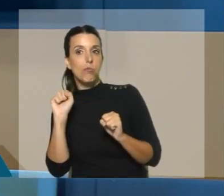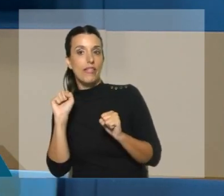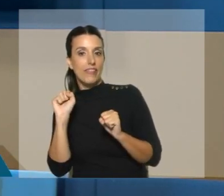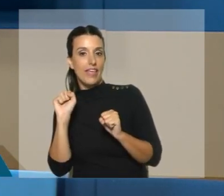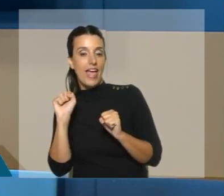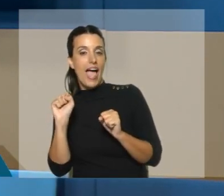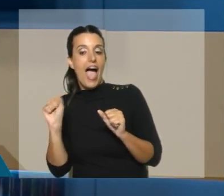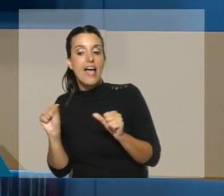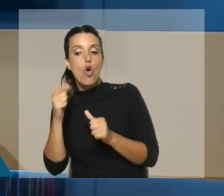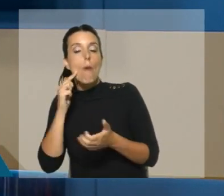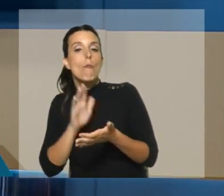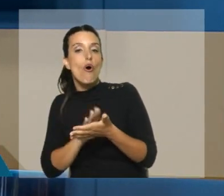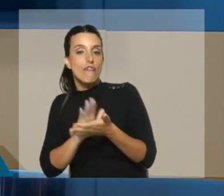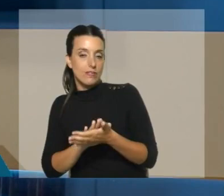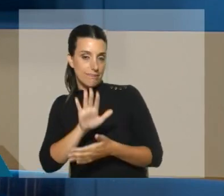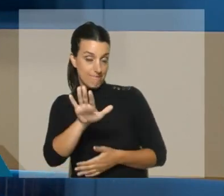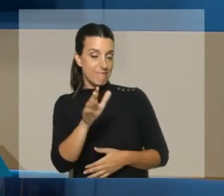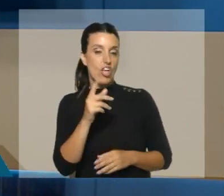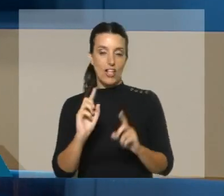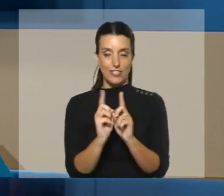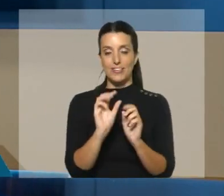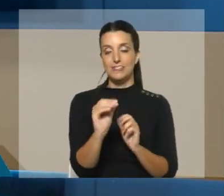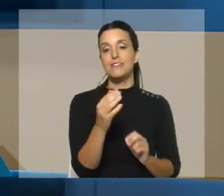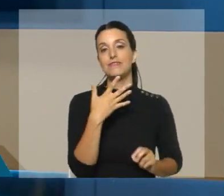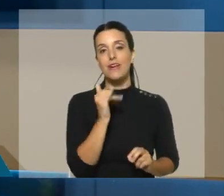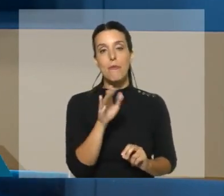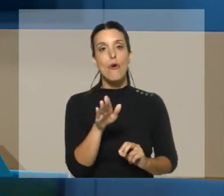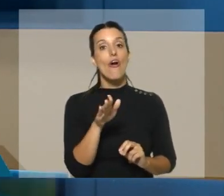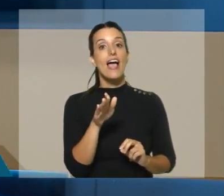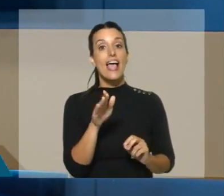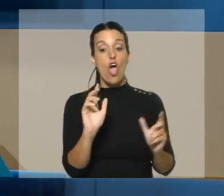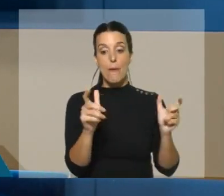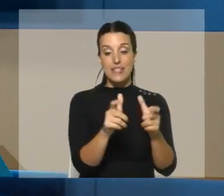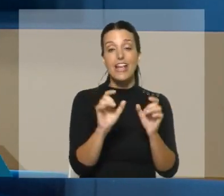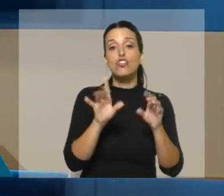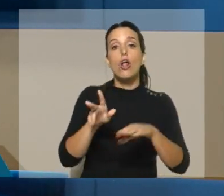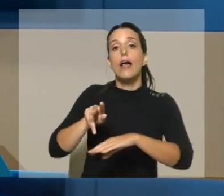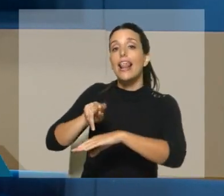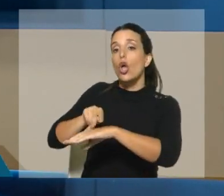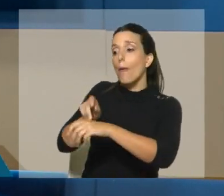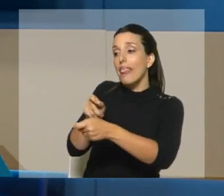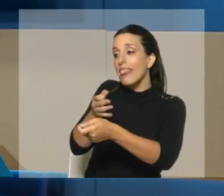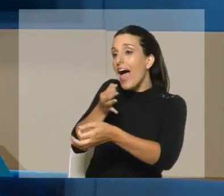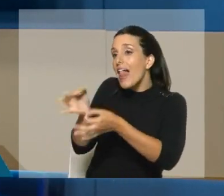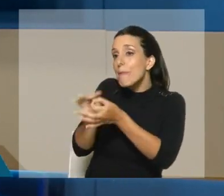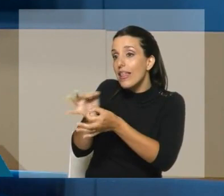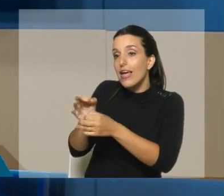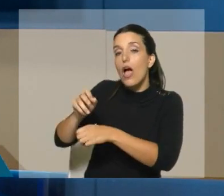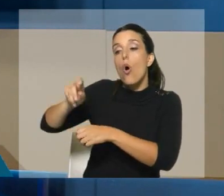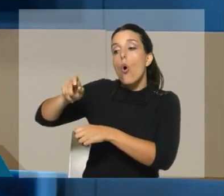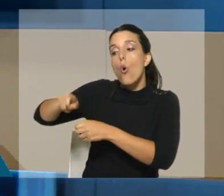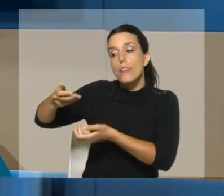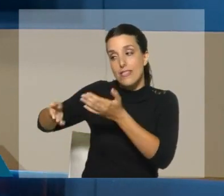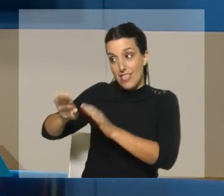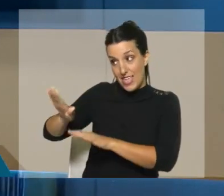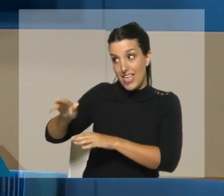a aprobar. ¿Qué quiero decir con esto? Lo que hace este comité es recomendarle a la justicia que tome